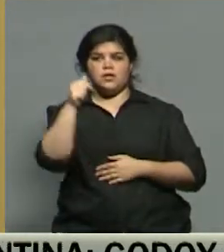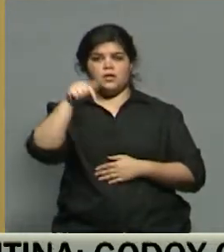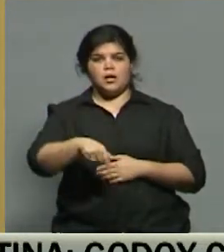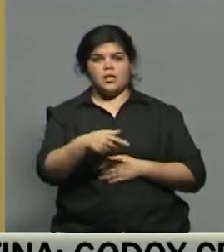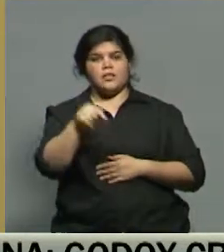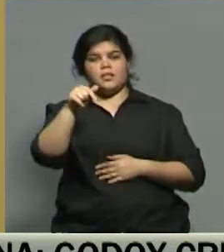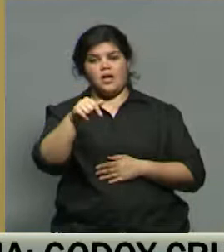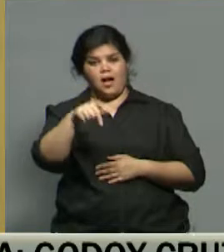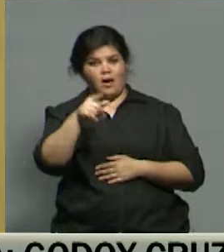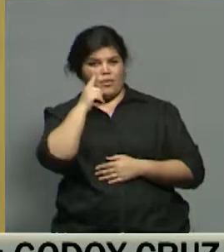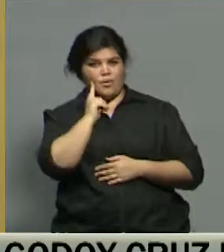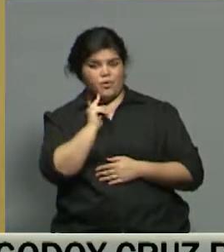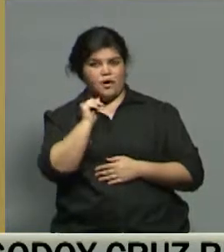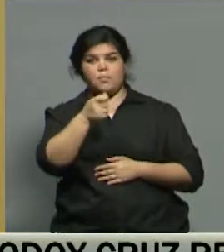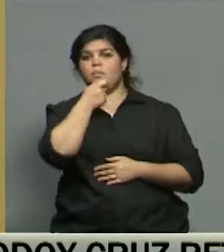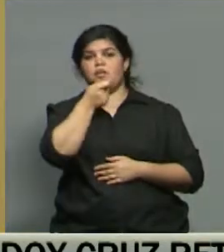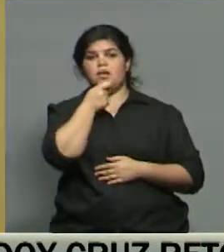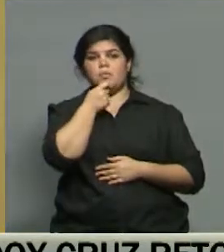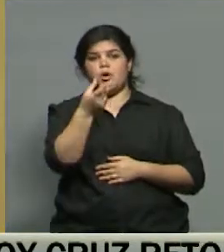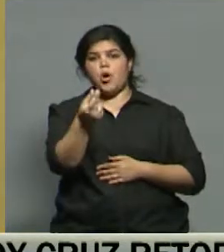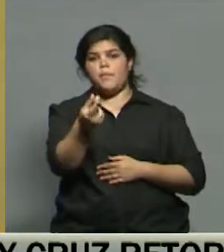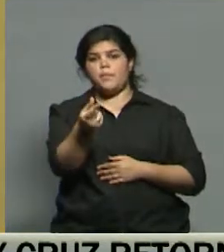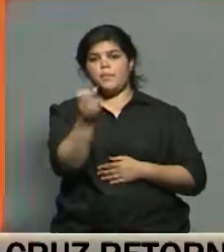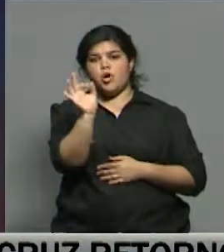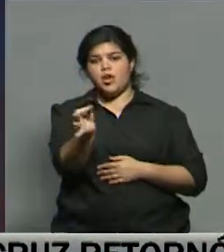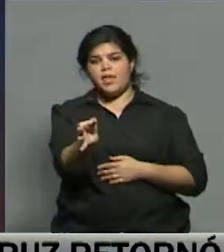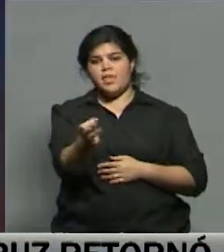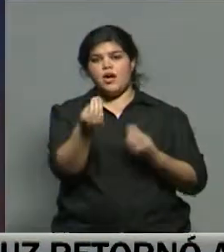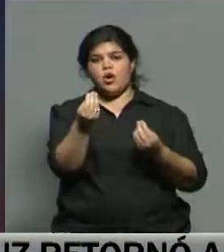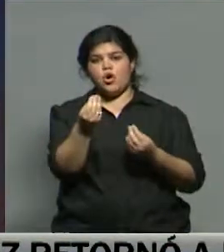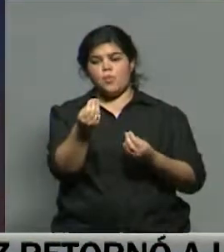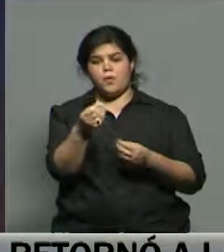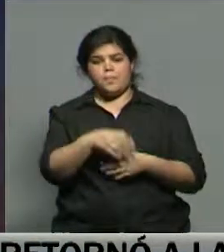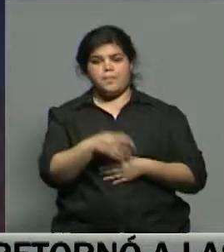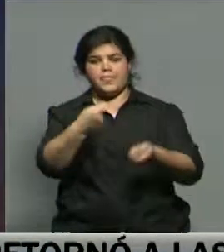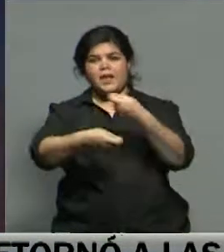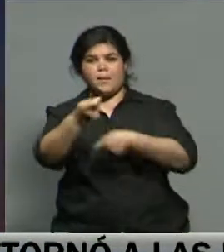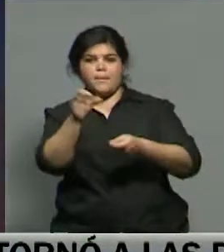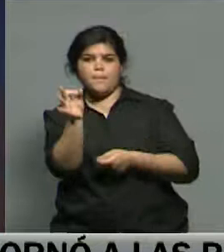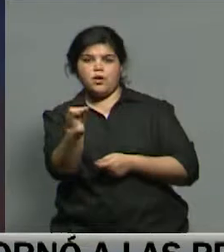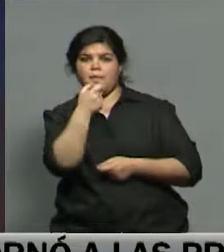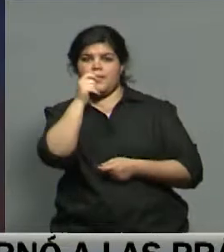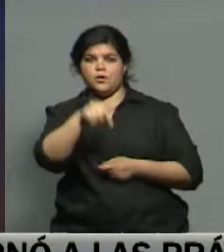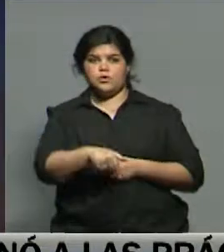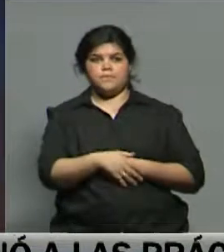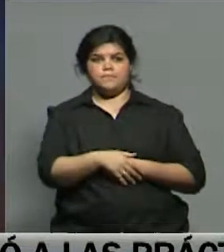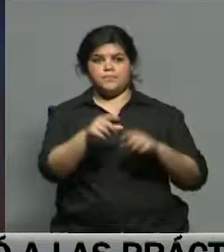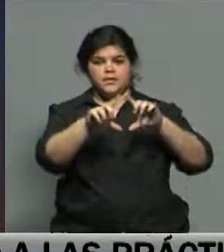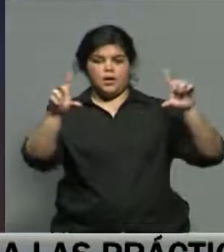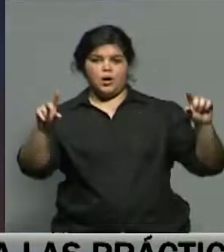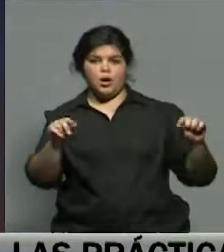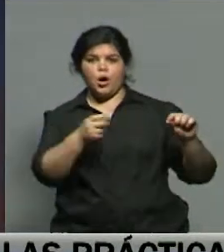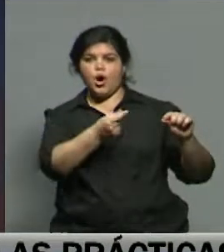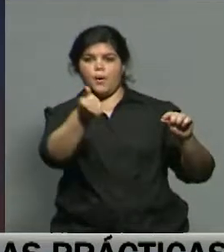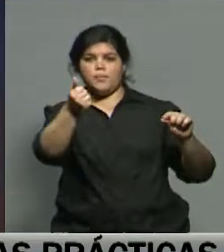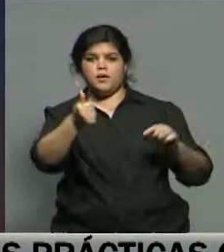jornada, como por ejemplo el cierre de la cotización de las monedas extranjeras en nuestra provincia. El dólar para la compra cerró